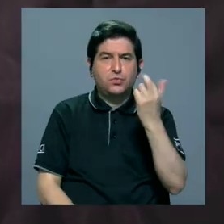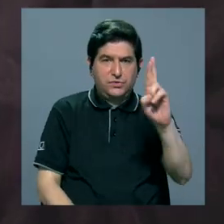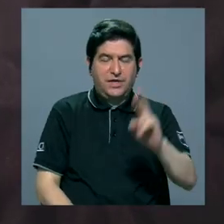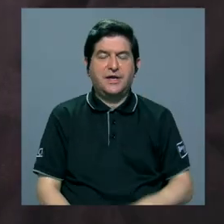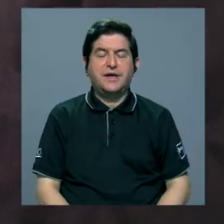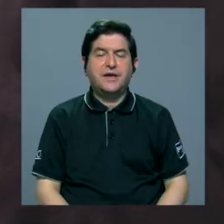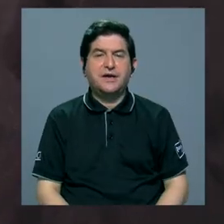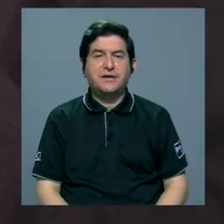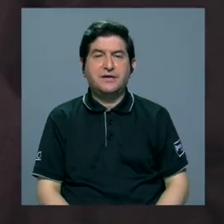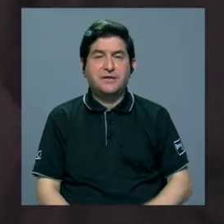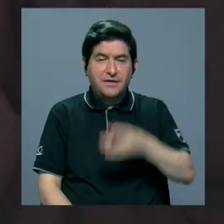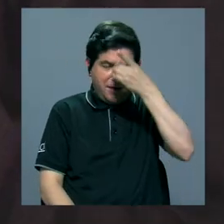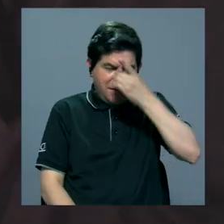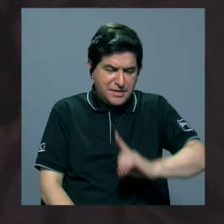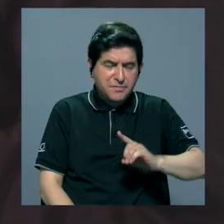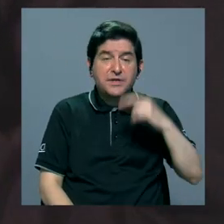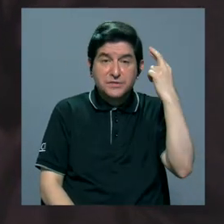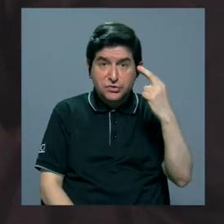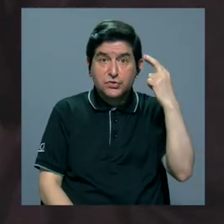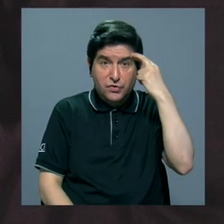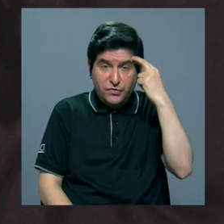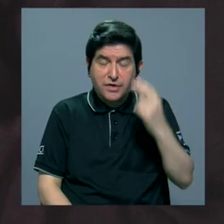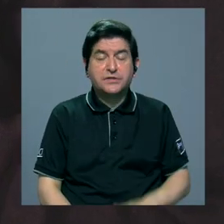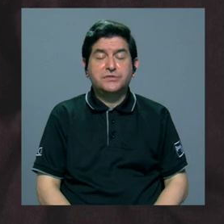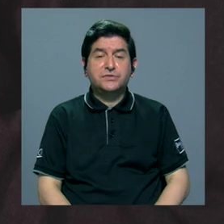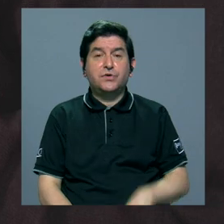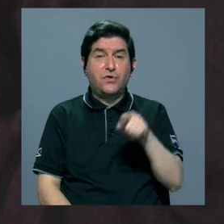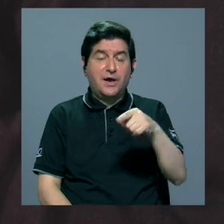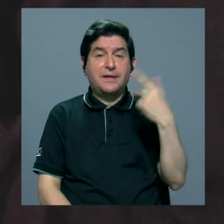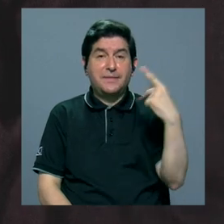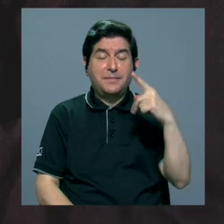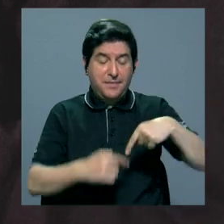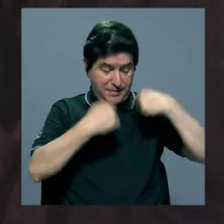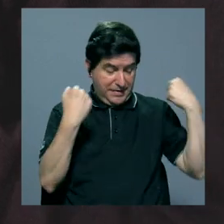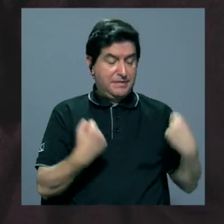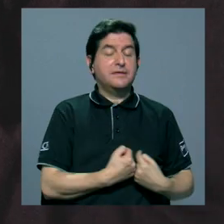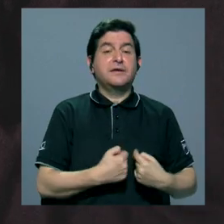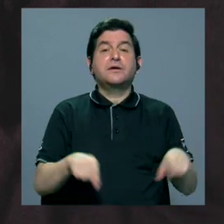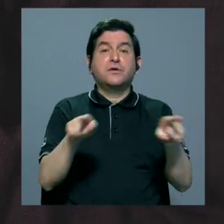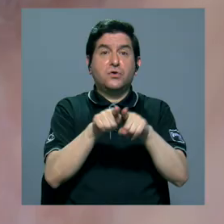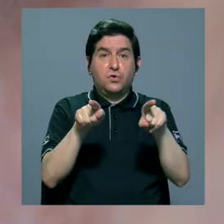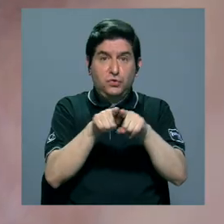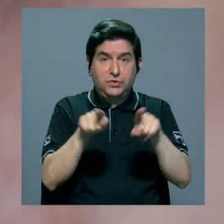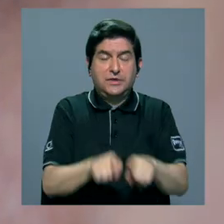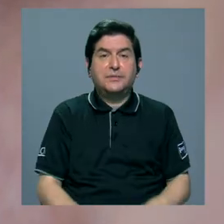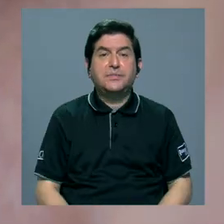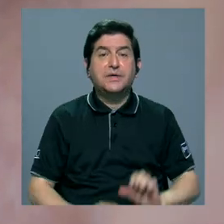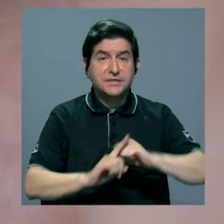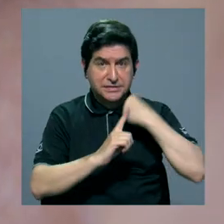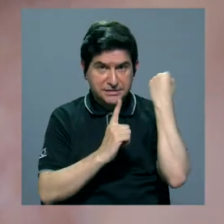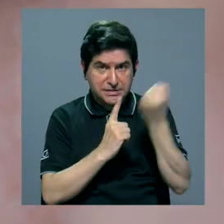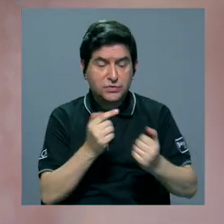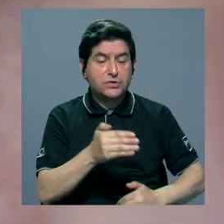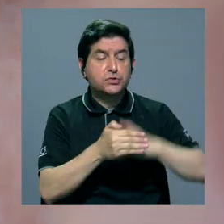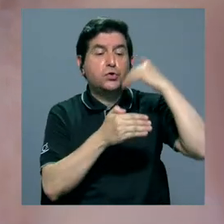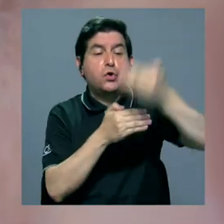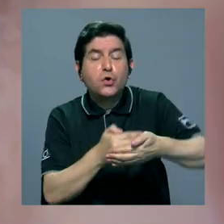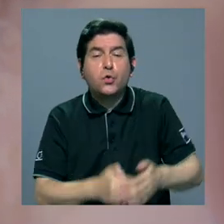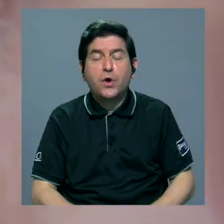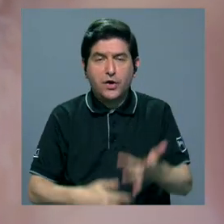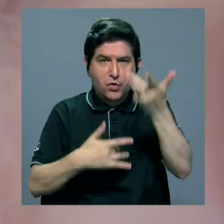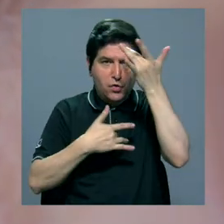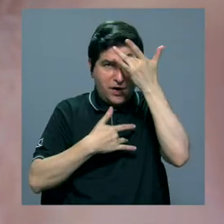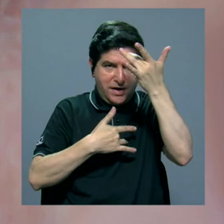depresión no solo puede ser un causante del riesgo cardiovascular, sino que puede presentarse también posterior a la